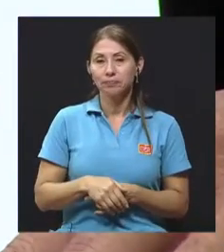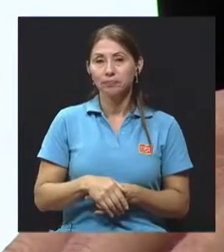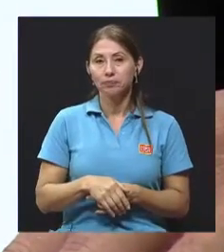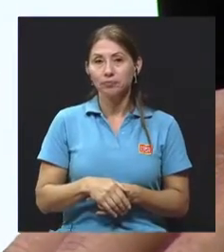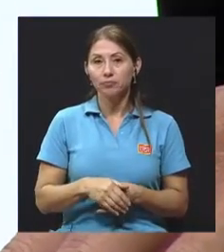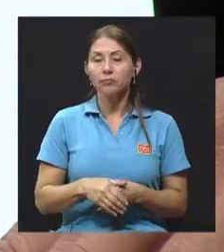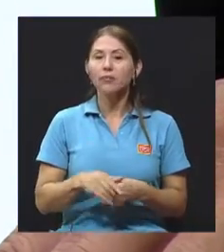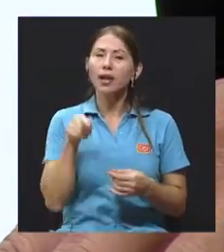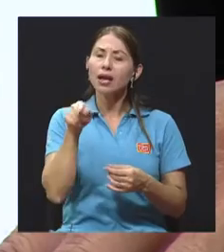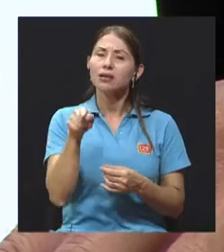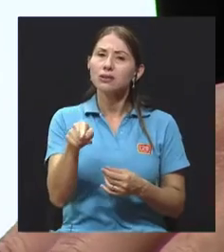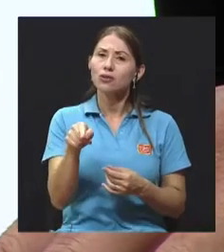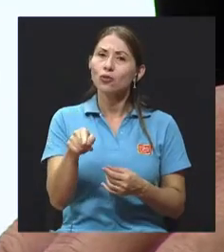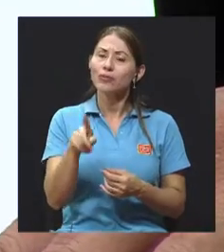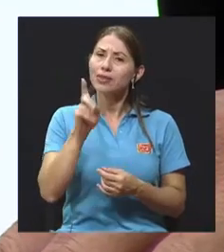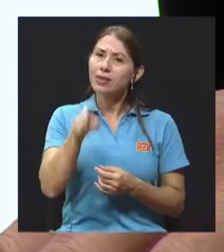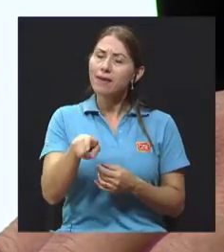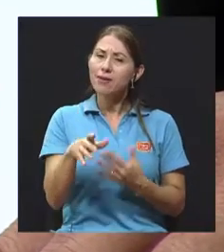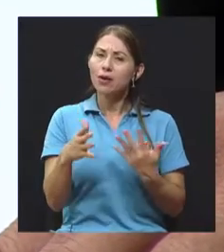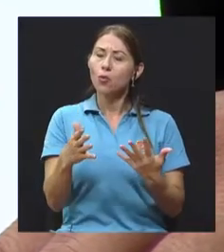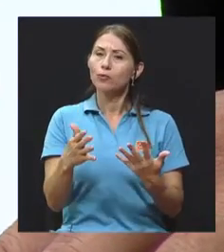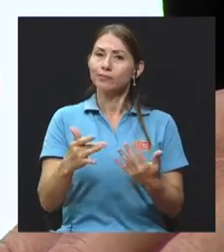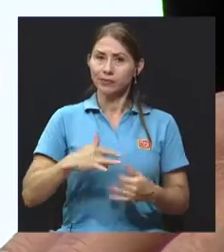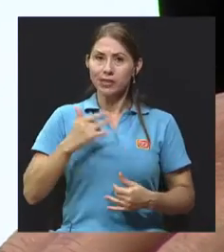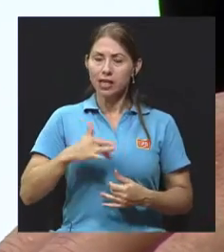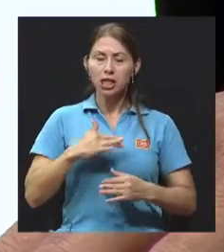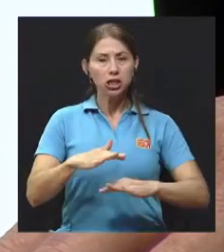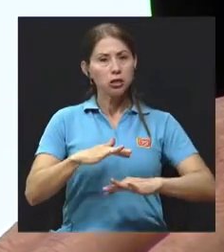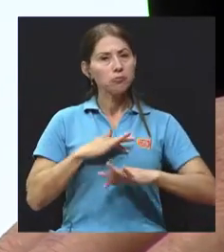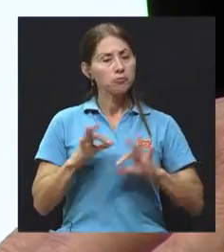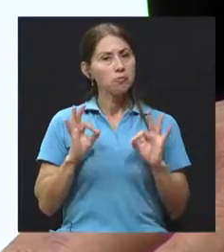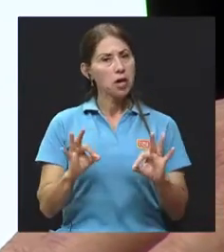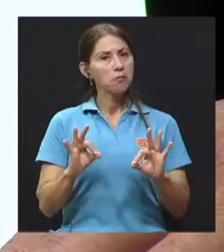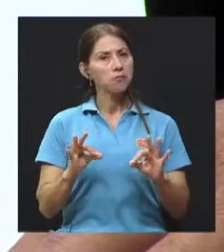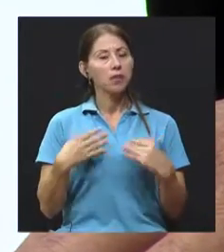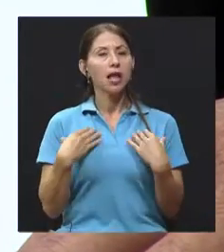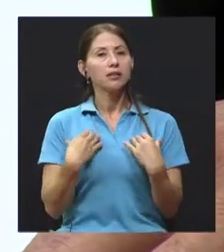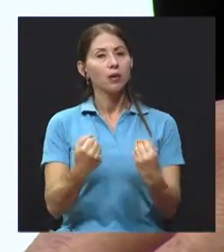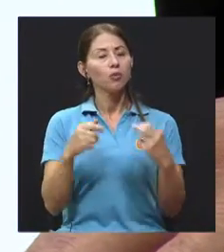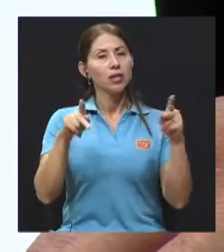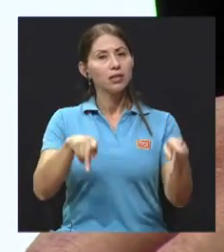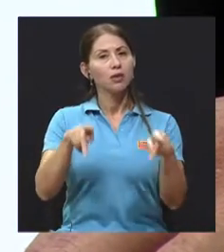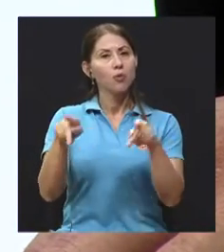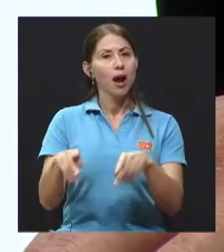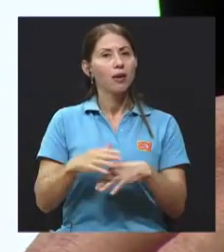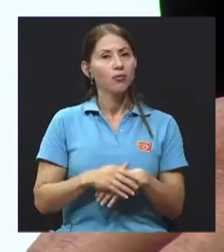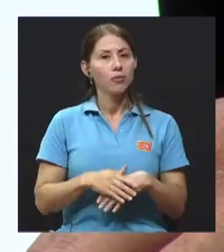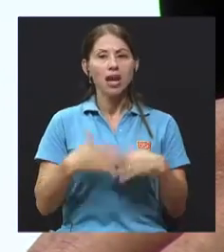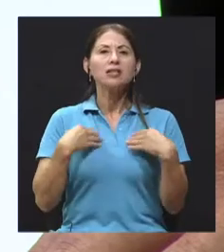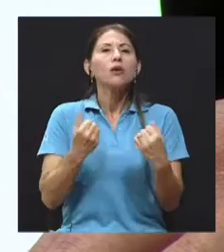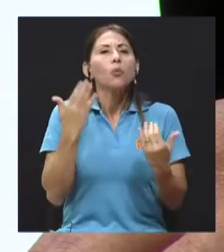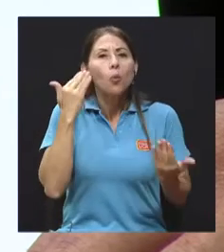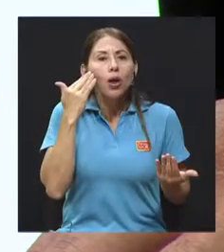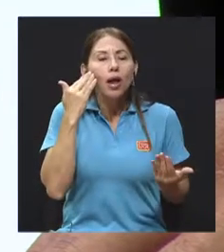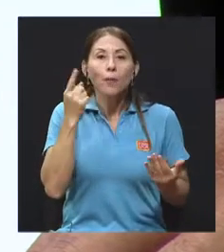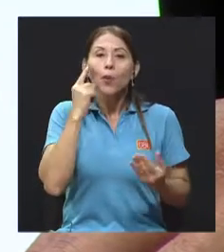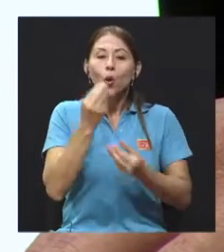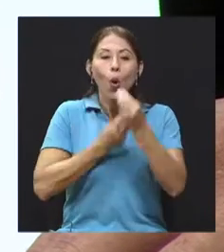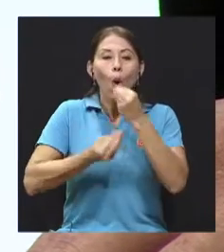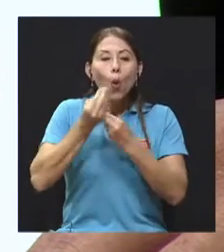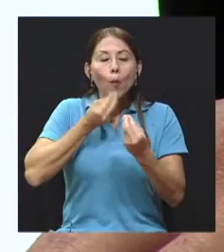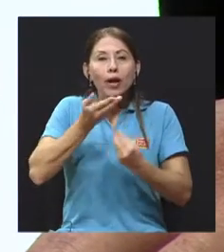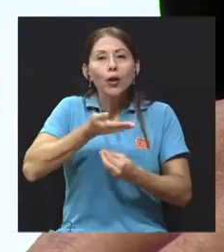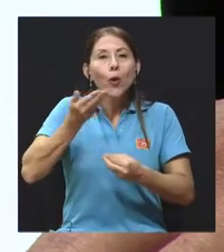tiene que llevar a esas partes de sentirse bien, la salud del ser humano viene de comerse cosas sanas, cosas